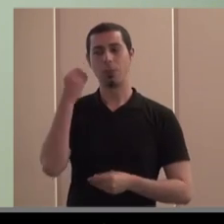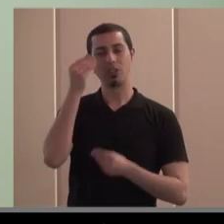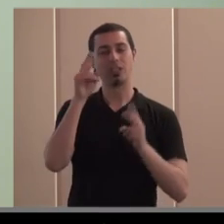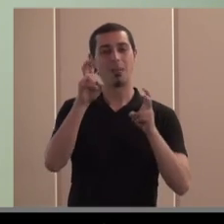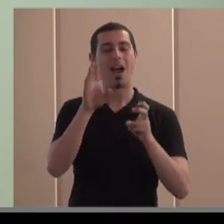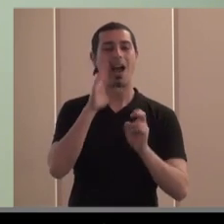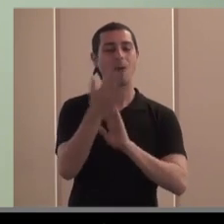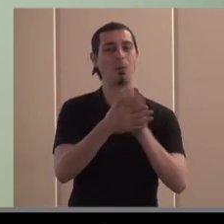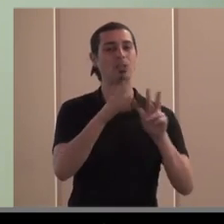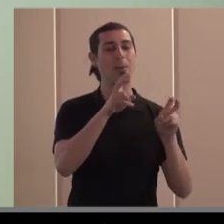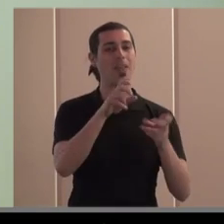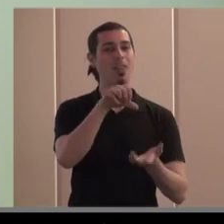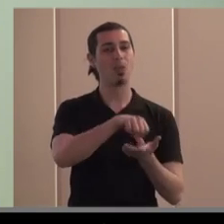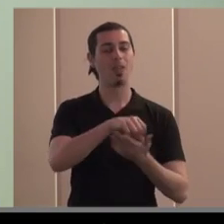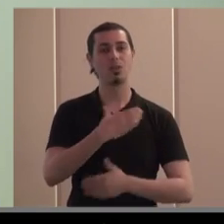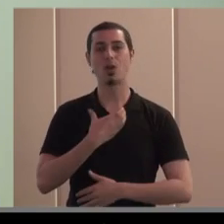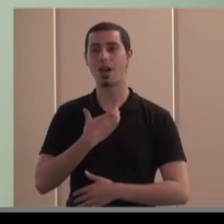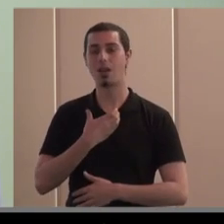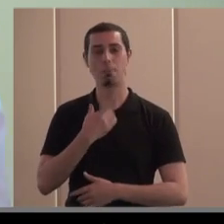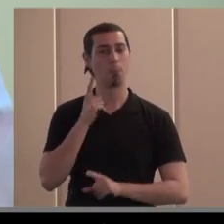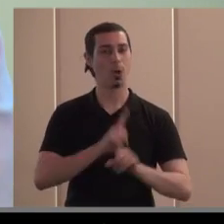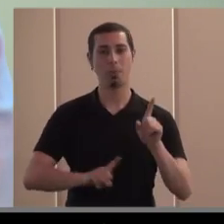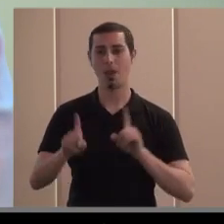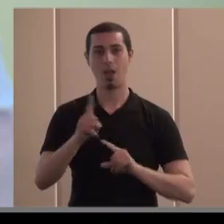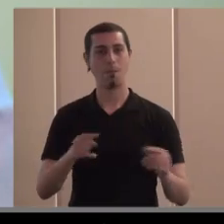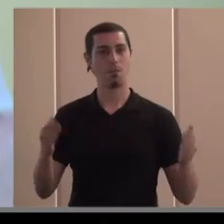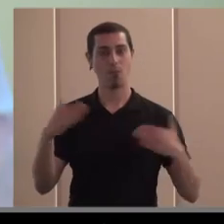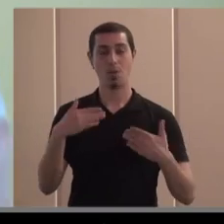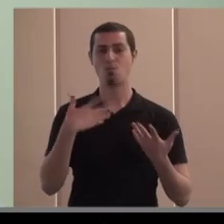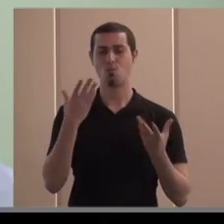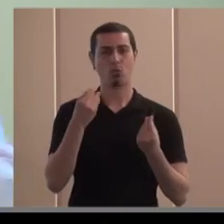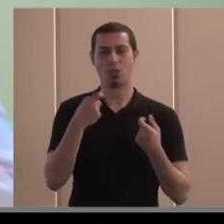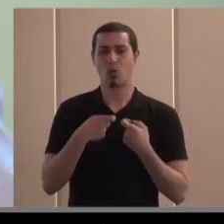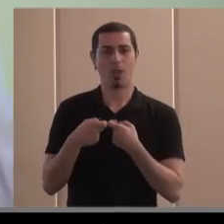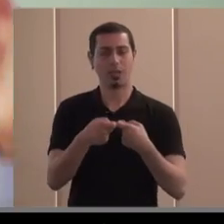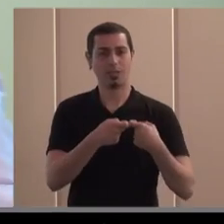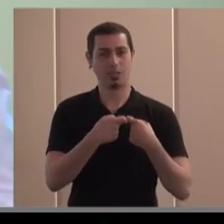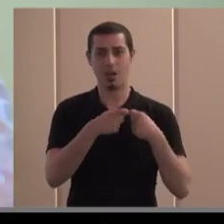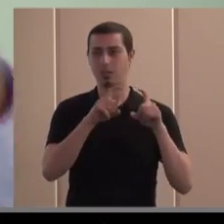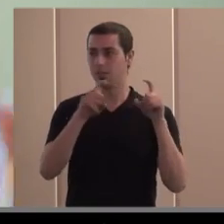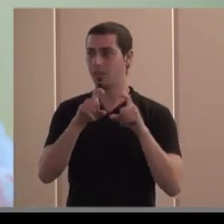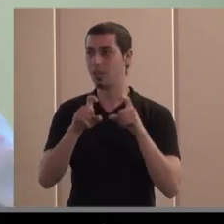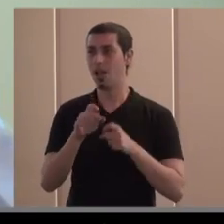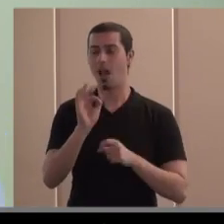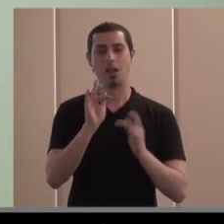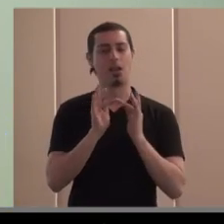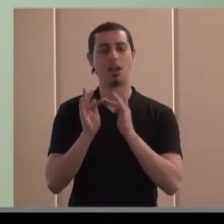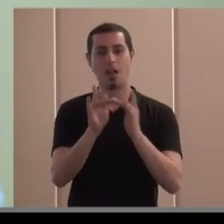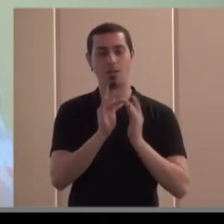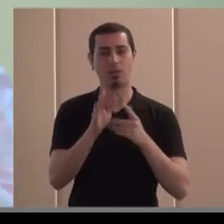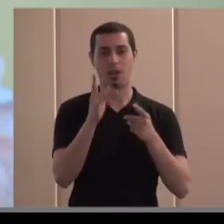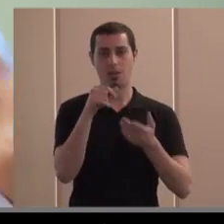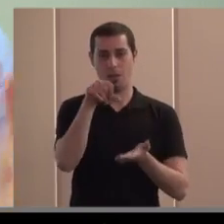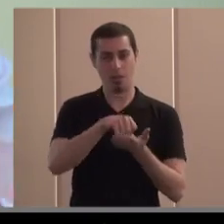a nivel local no hay ningún problema es decir que muchas cooperativas o muchas instituciones hay relaciones a nivel